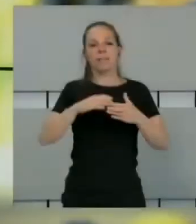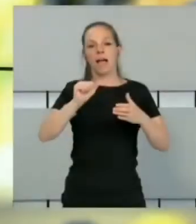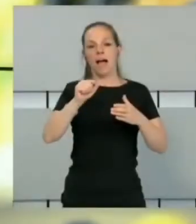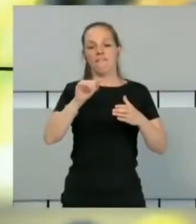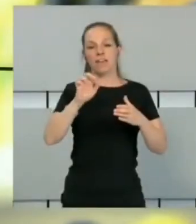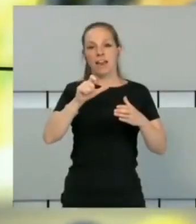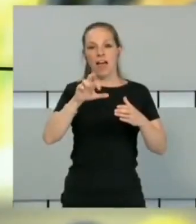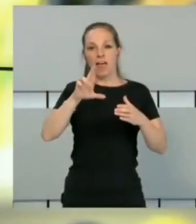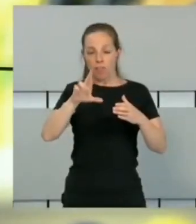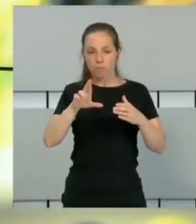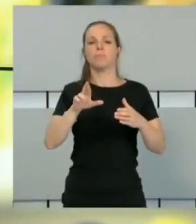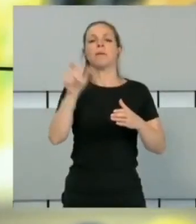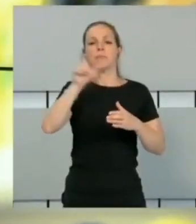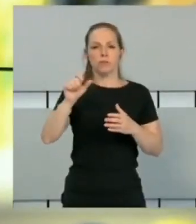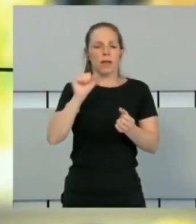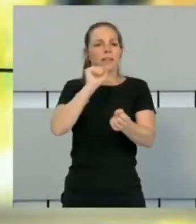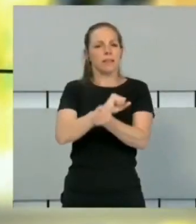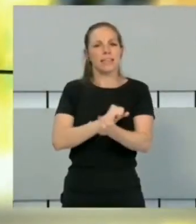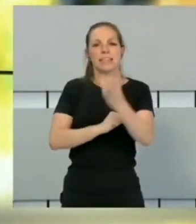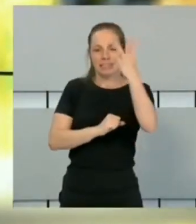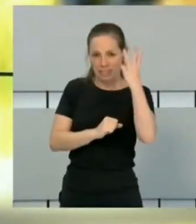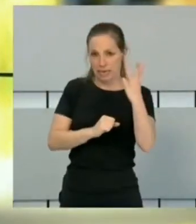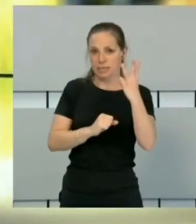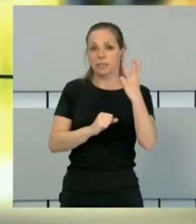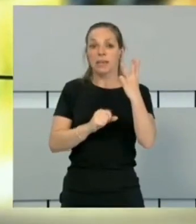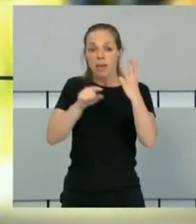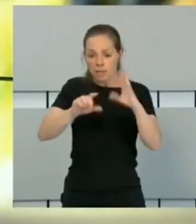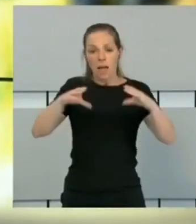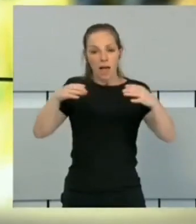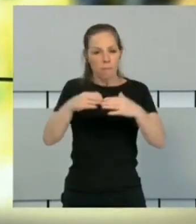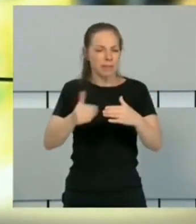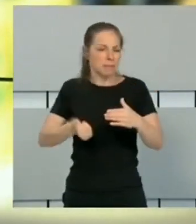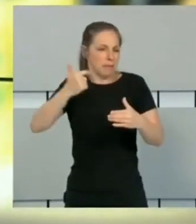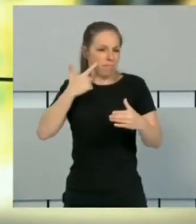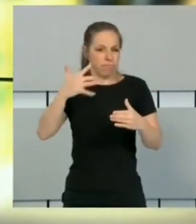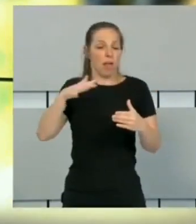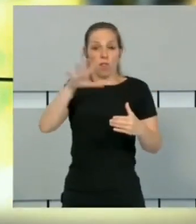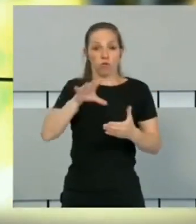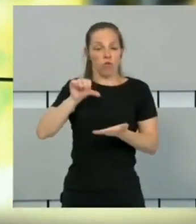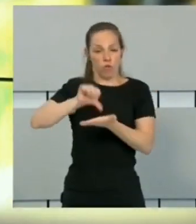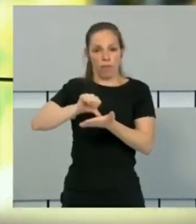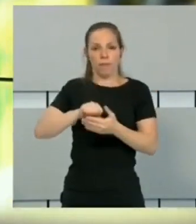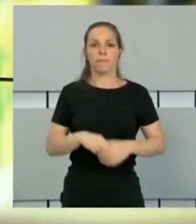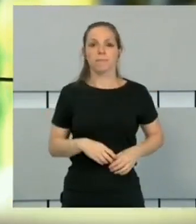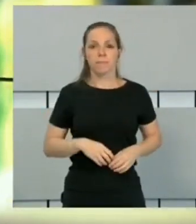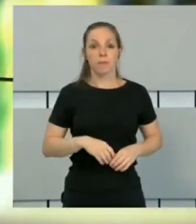las novedades... Han detenido a tres atracadores de esta banda, una de las más conocidas en la ciudad. Vamos a enseñarles su último robo.